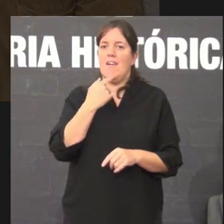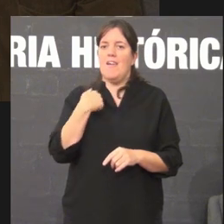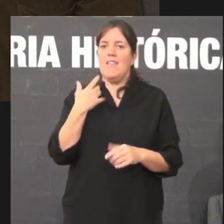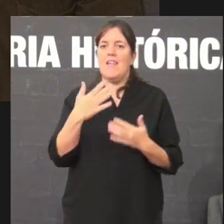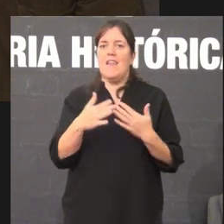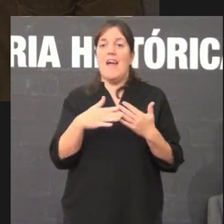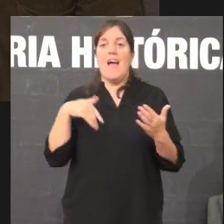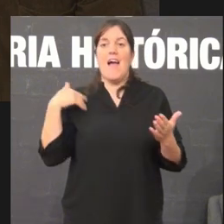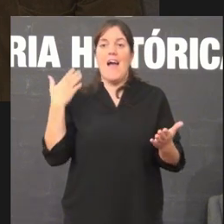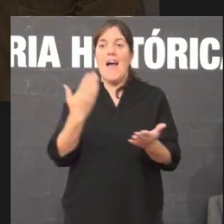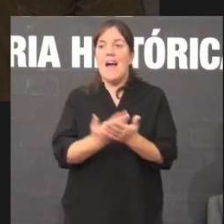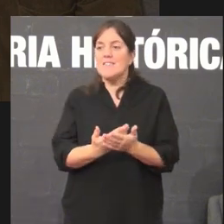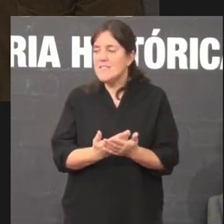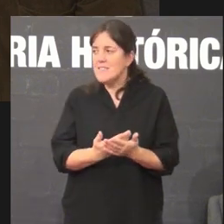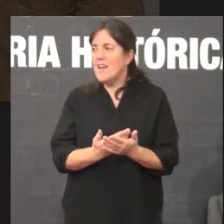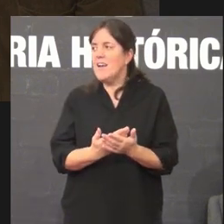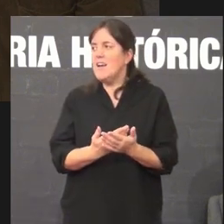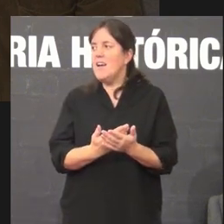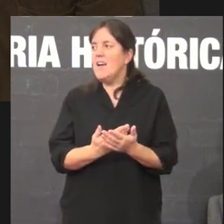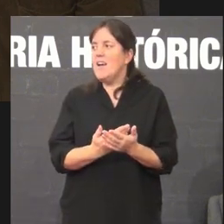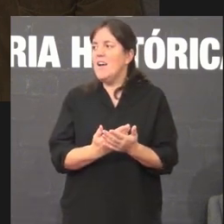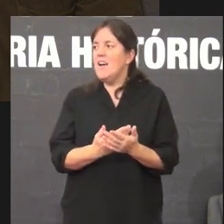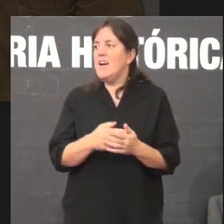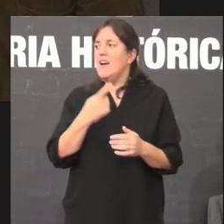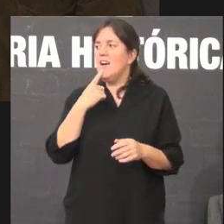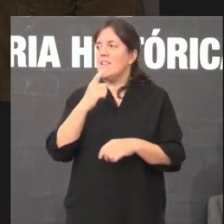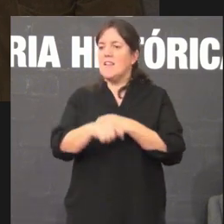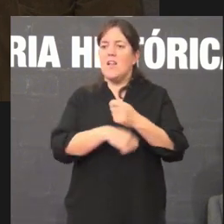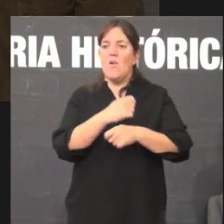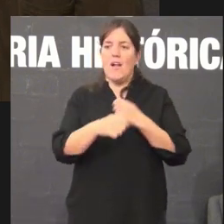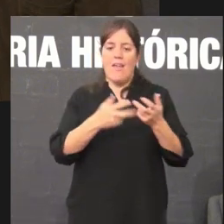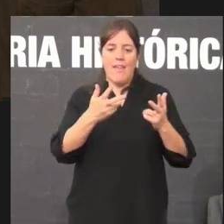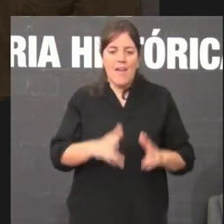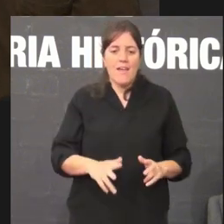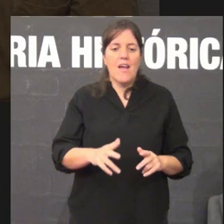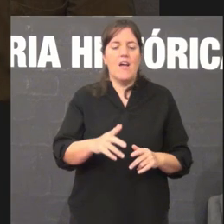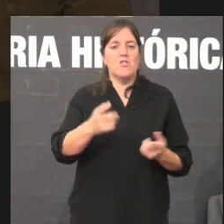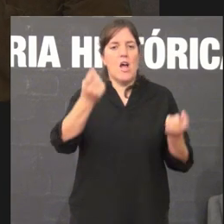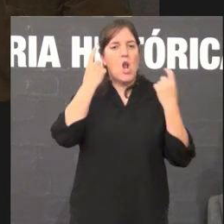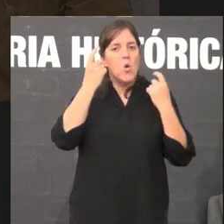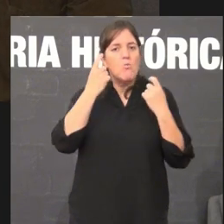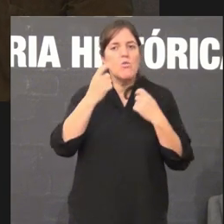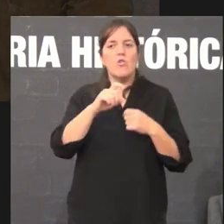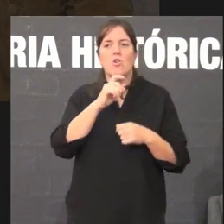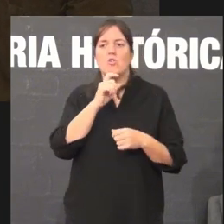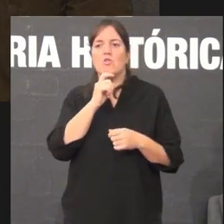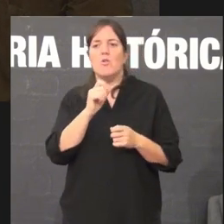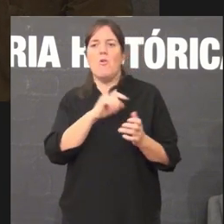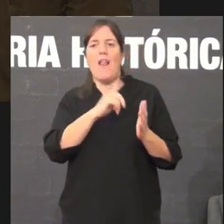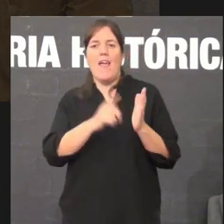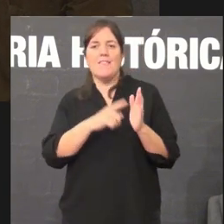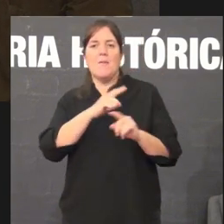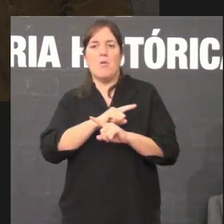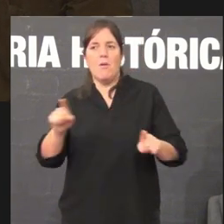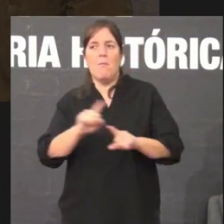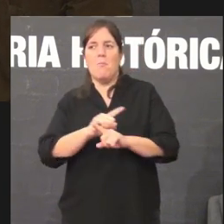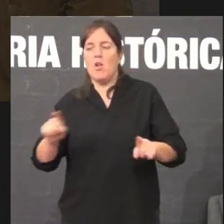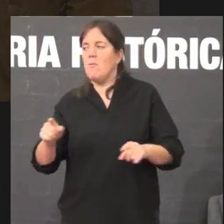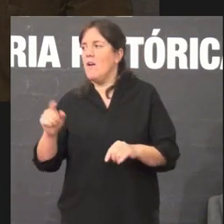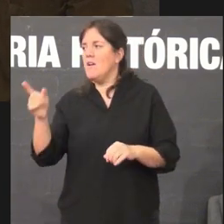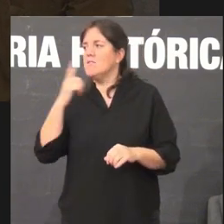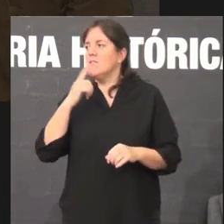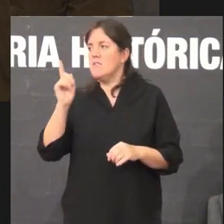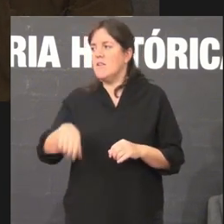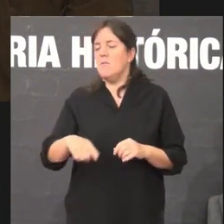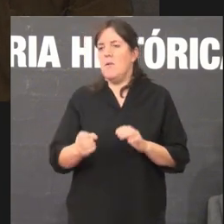man a atarra unha cadeira aos alunos a sacar leis que proíban este tamén sacou leis que